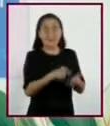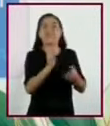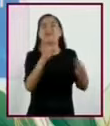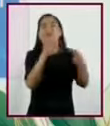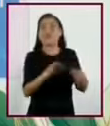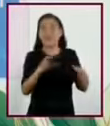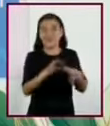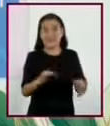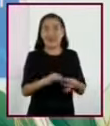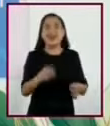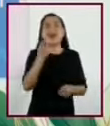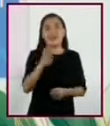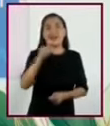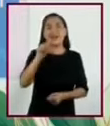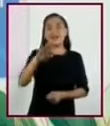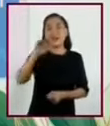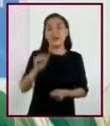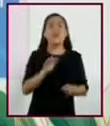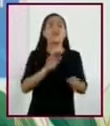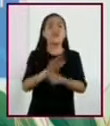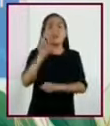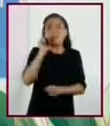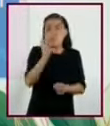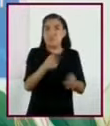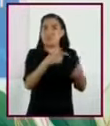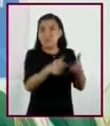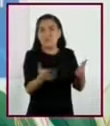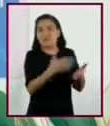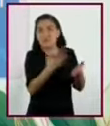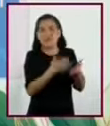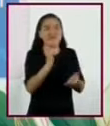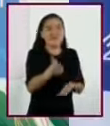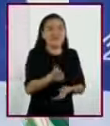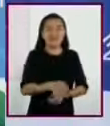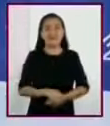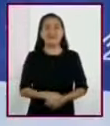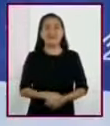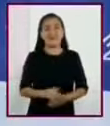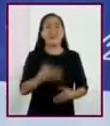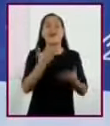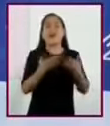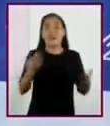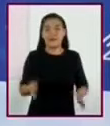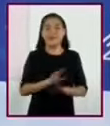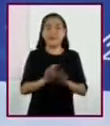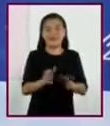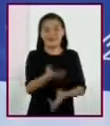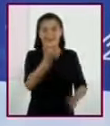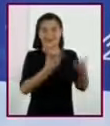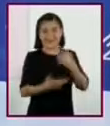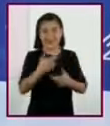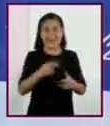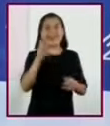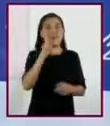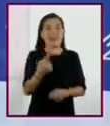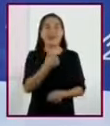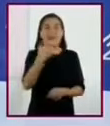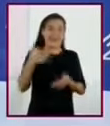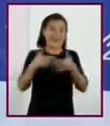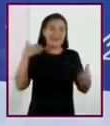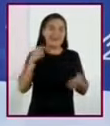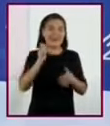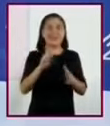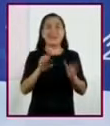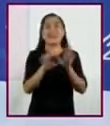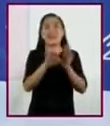es la respuesta a la pregunta. ¿De qué se trata? Ahora bien, regresando a nuestro ejemplo, veamos